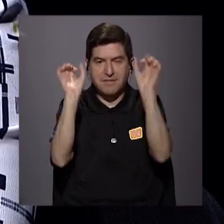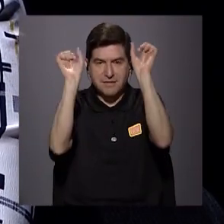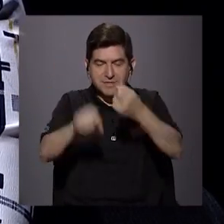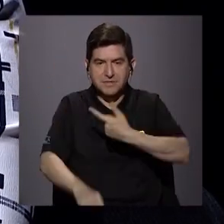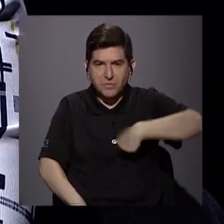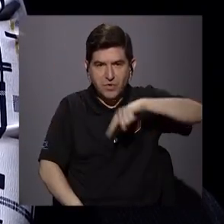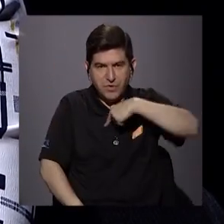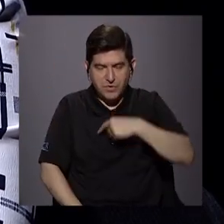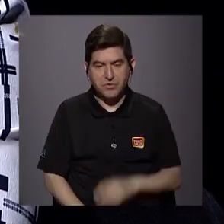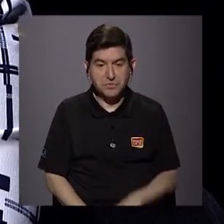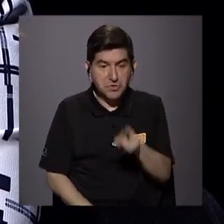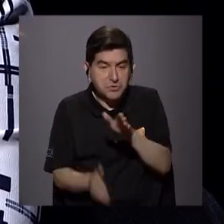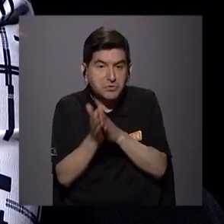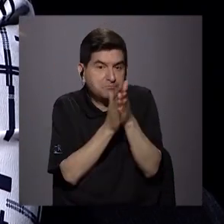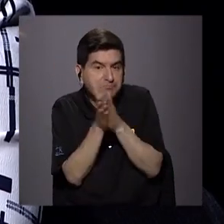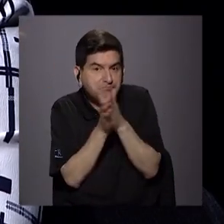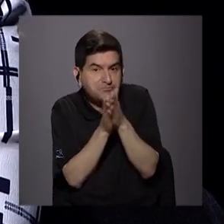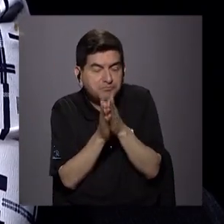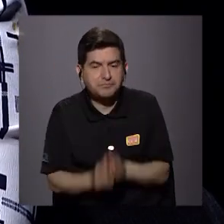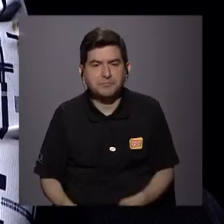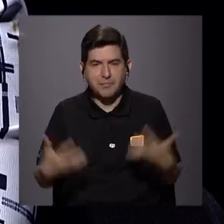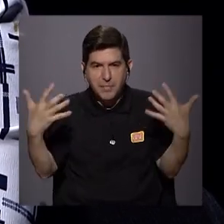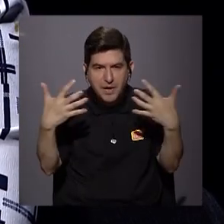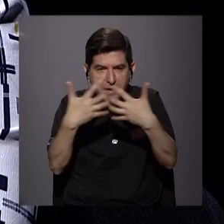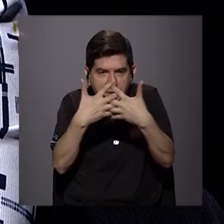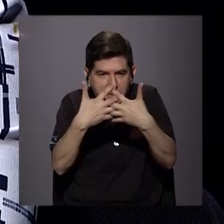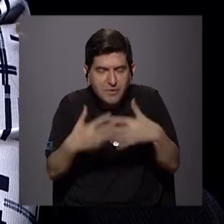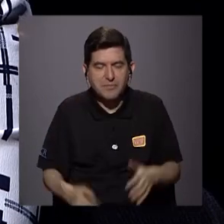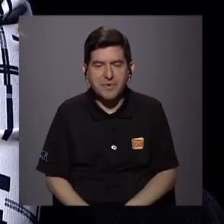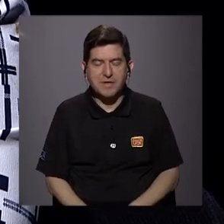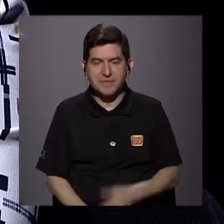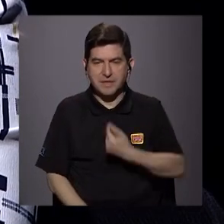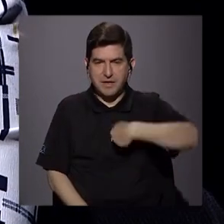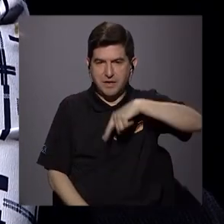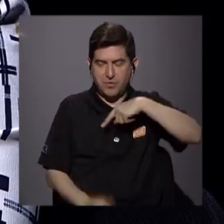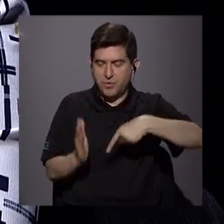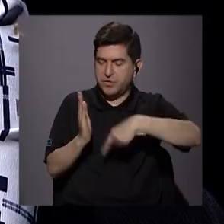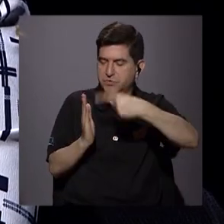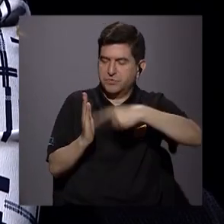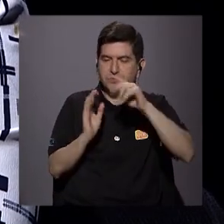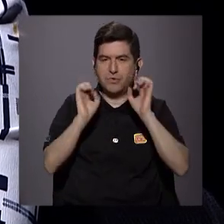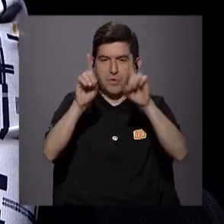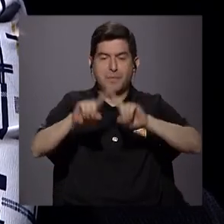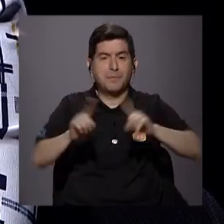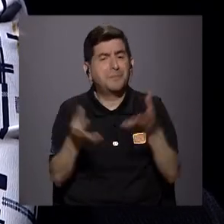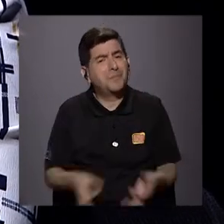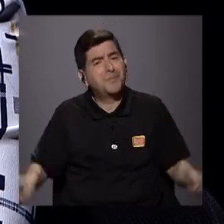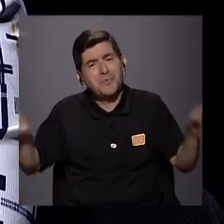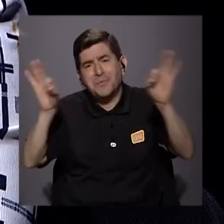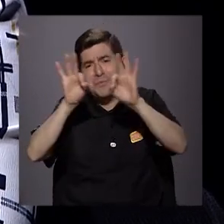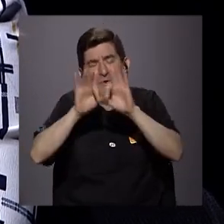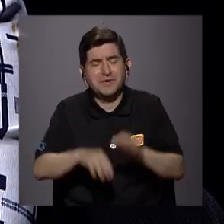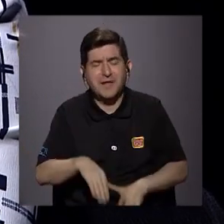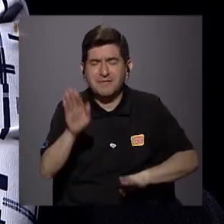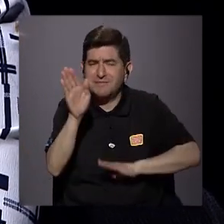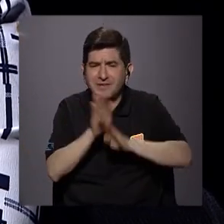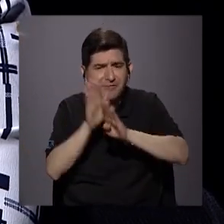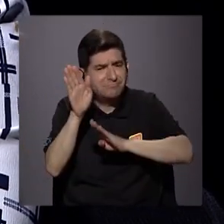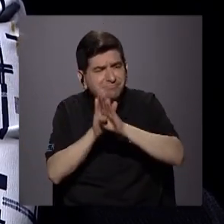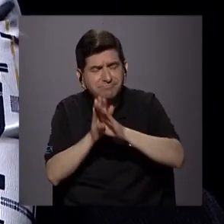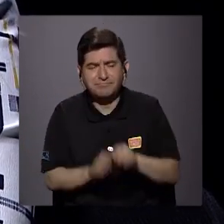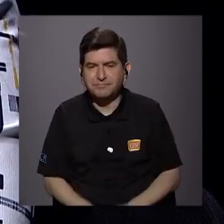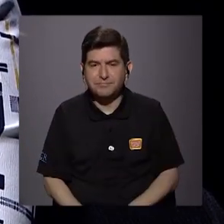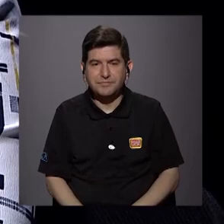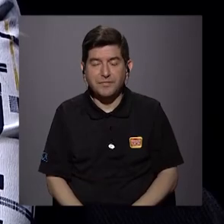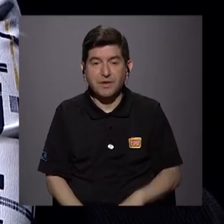digamos, tomar y complementar nuestro perfil educativo, pero eso es importante, digamos, desarrollarlo